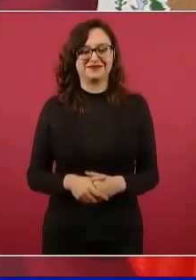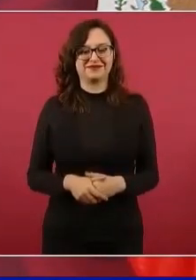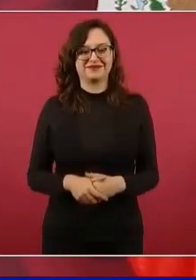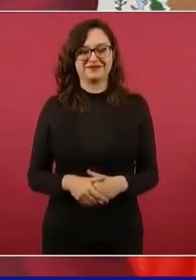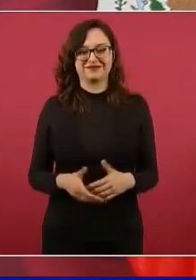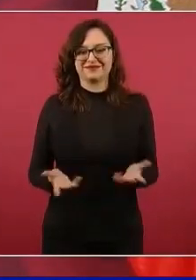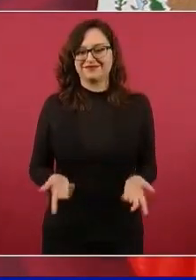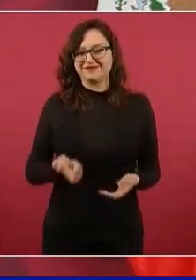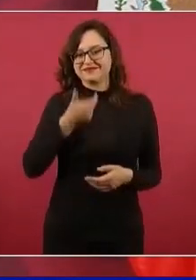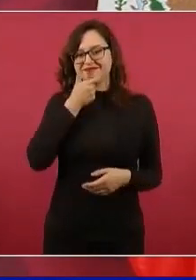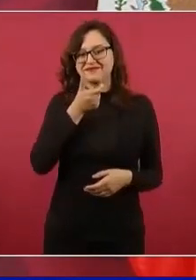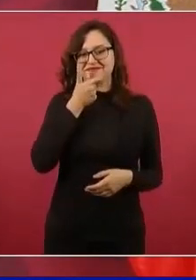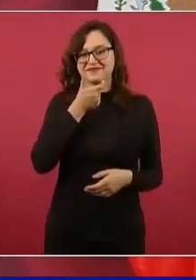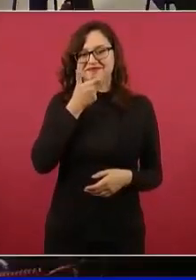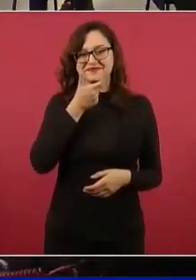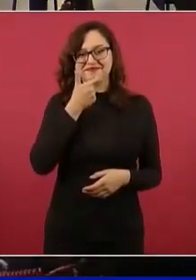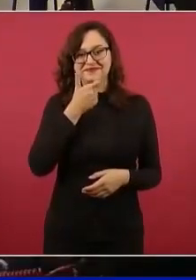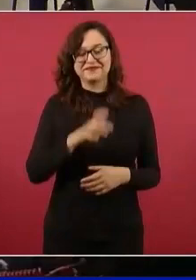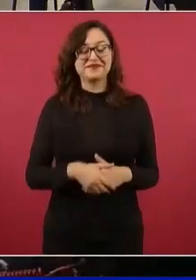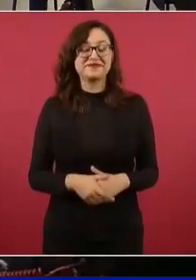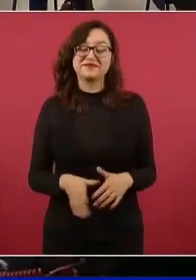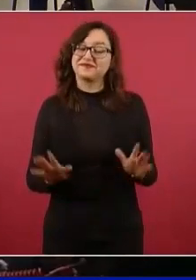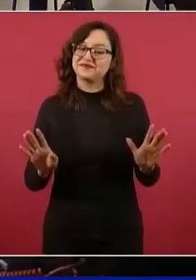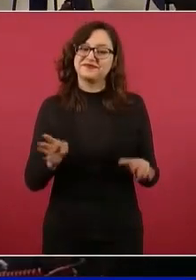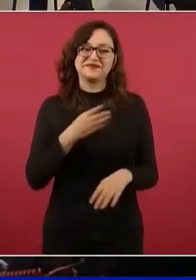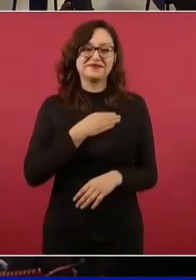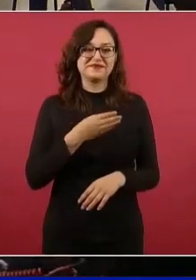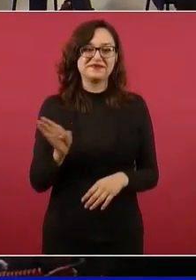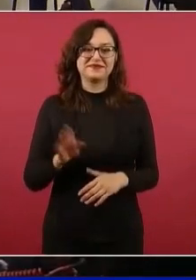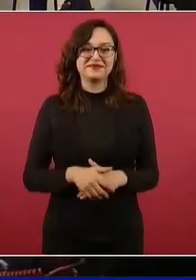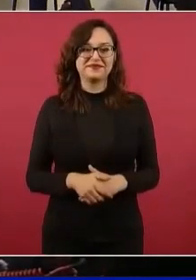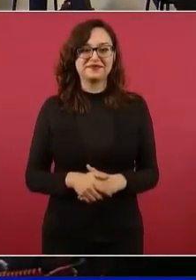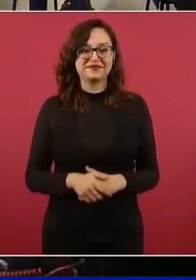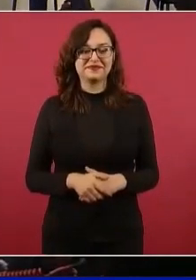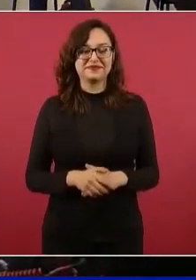Fíjense, si no iba a haber bajón, ¿cuándo fue esa revista?